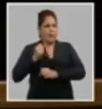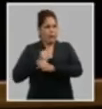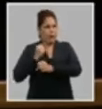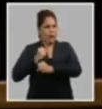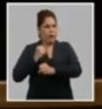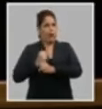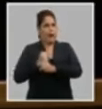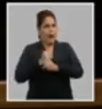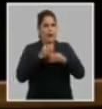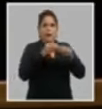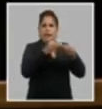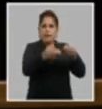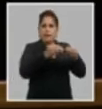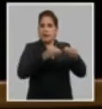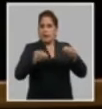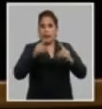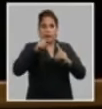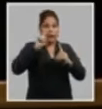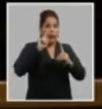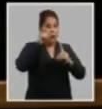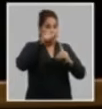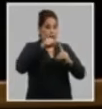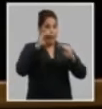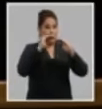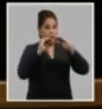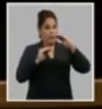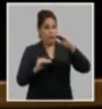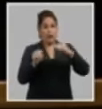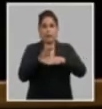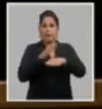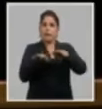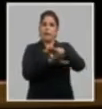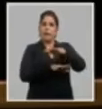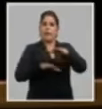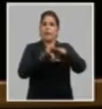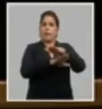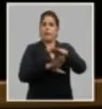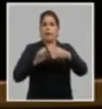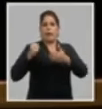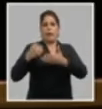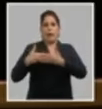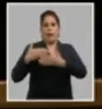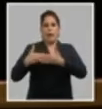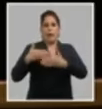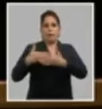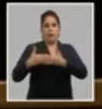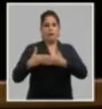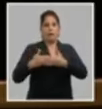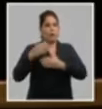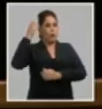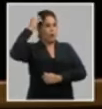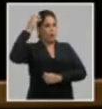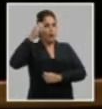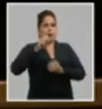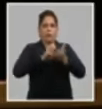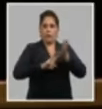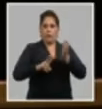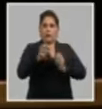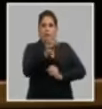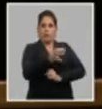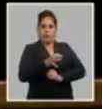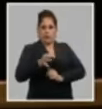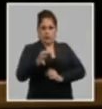descentralización requeridas en los niveles intermedios y de base del sistema empresarial y los gobiernos locales.